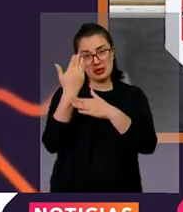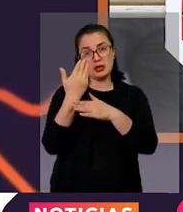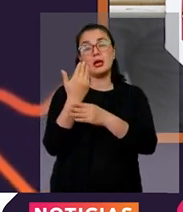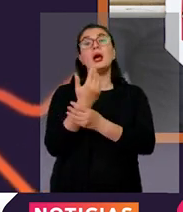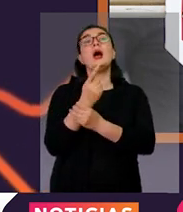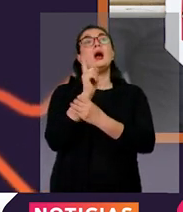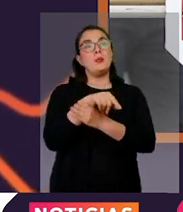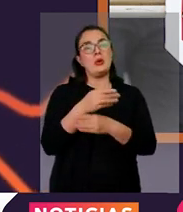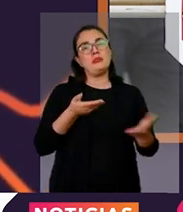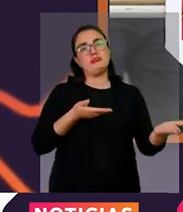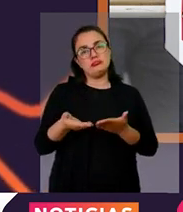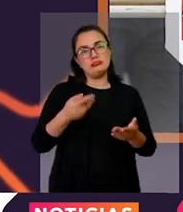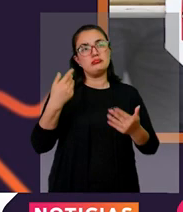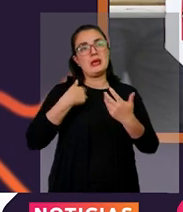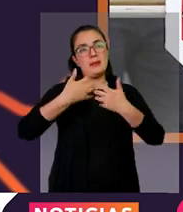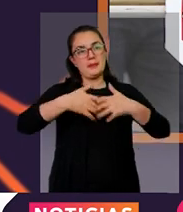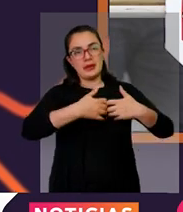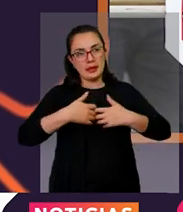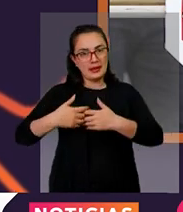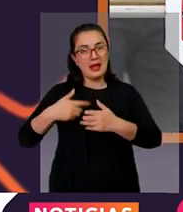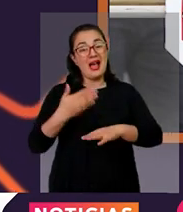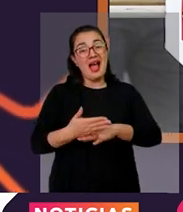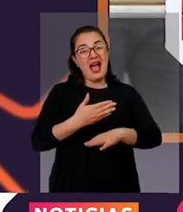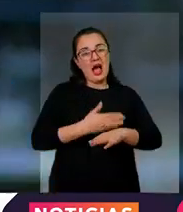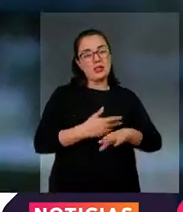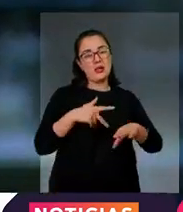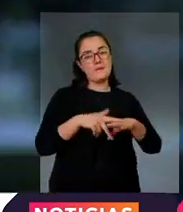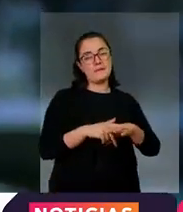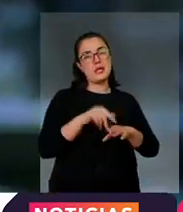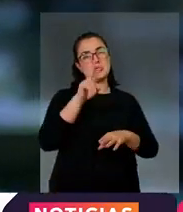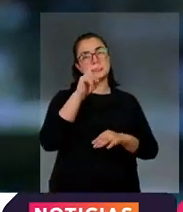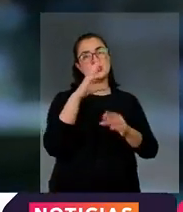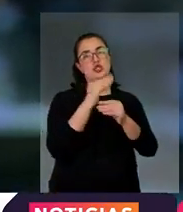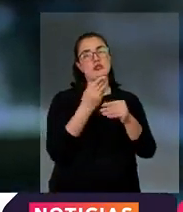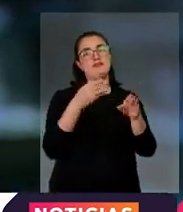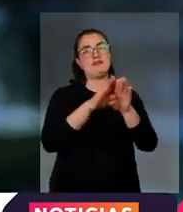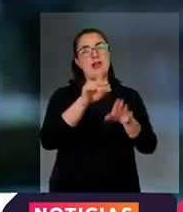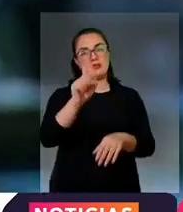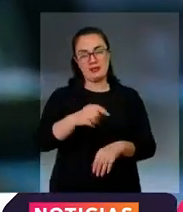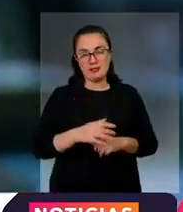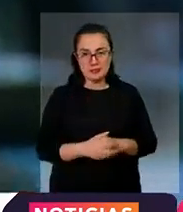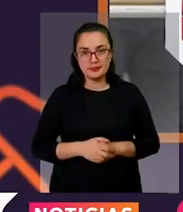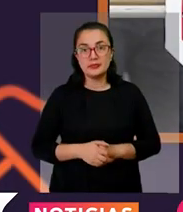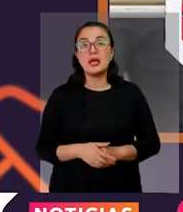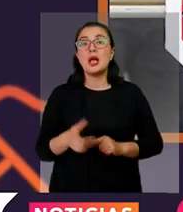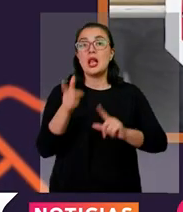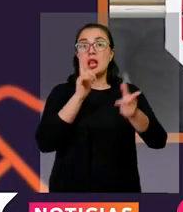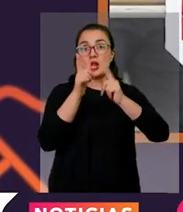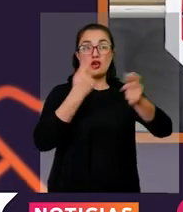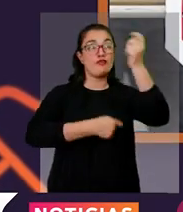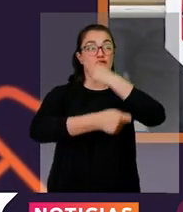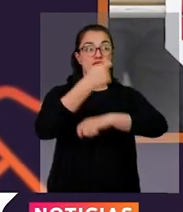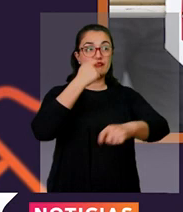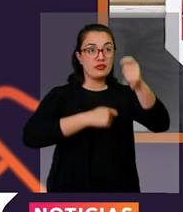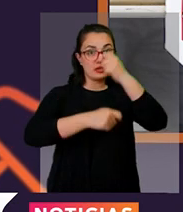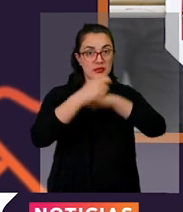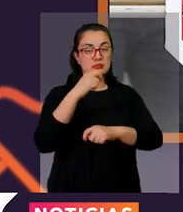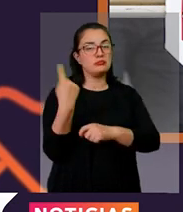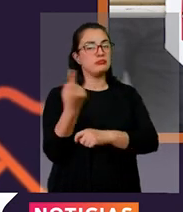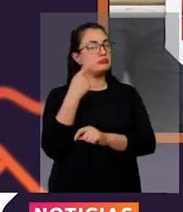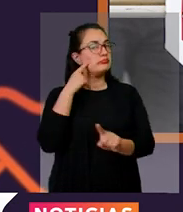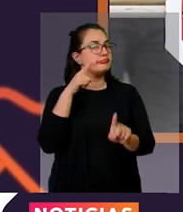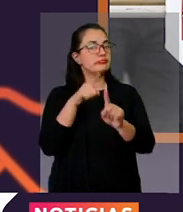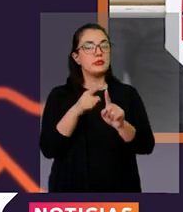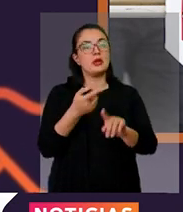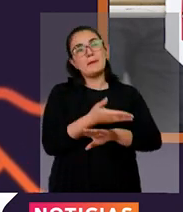empresas deben suspender operación a las 7 de la noche. La venta de licor en la ciudad solo se podrá hacer a domicilio y sigue suspendido